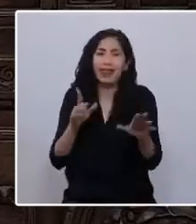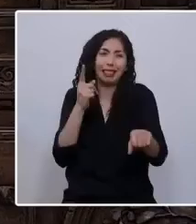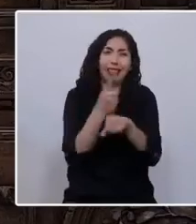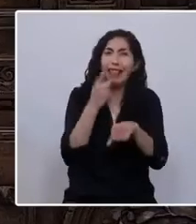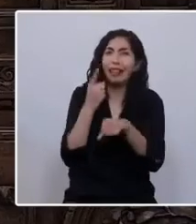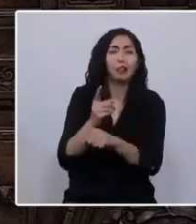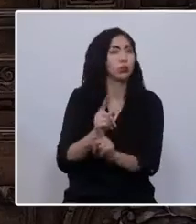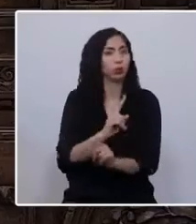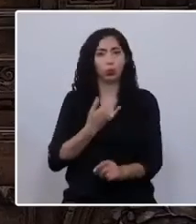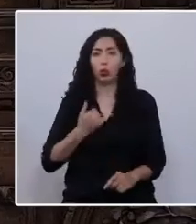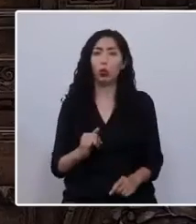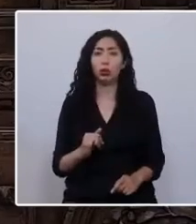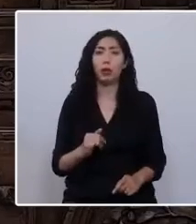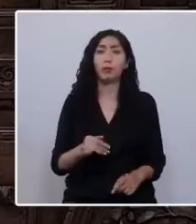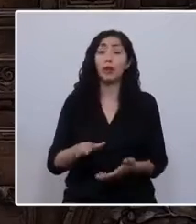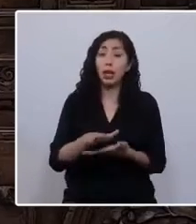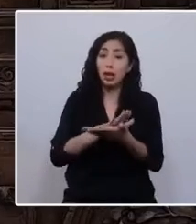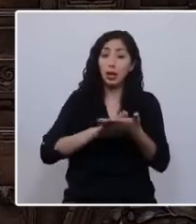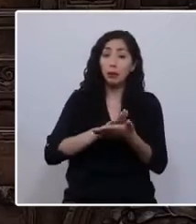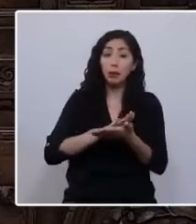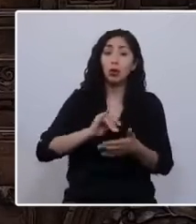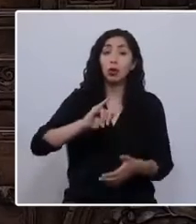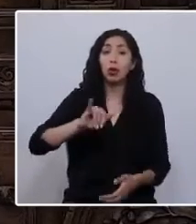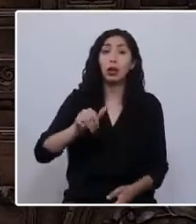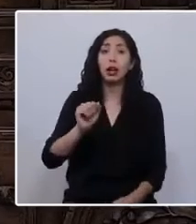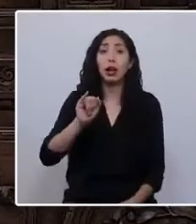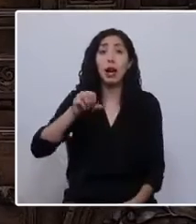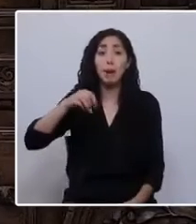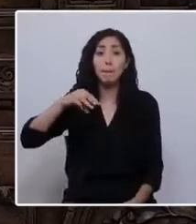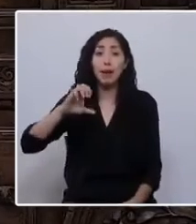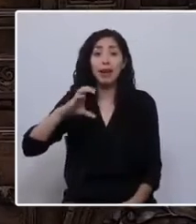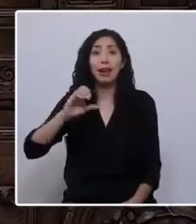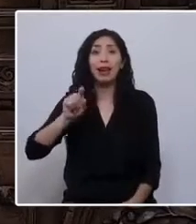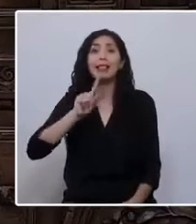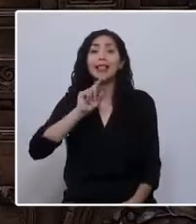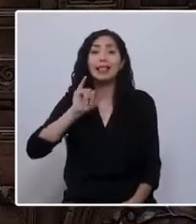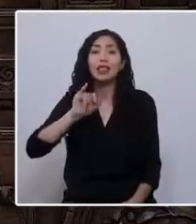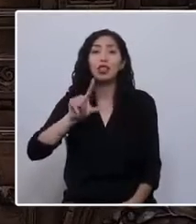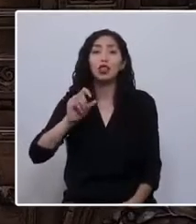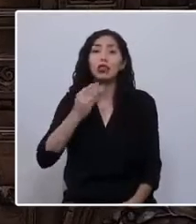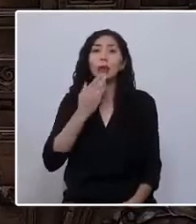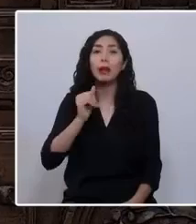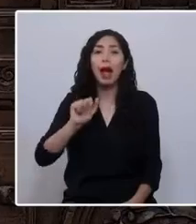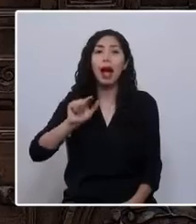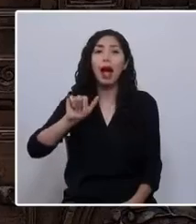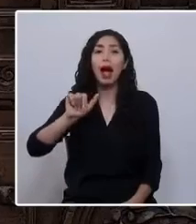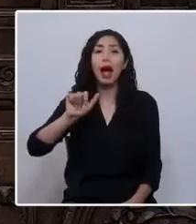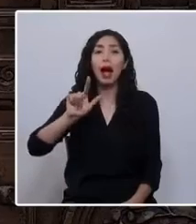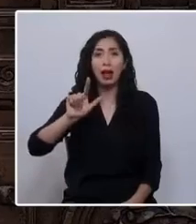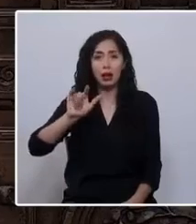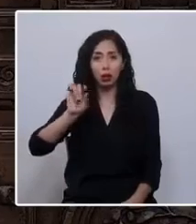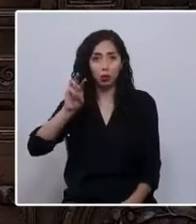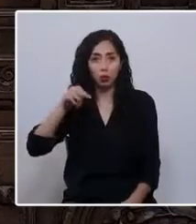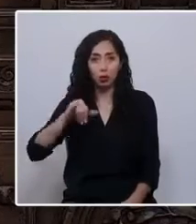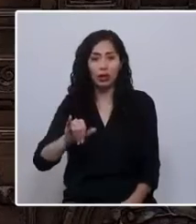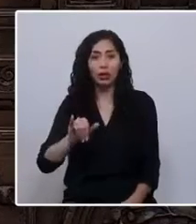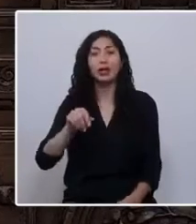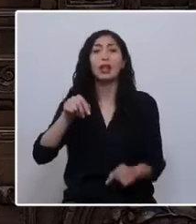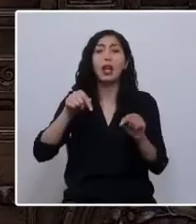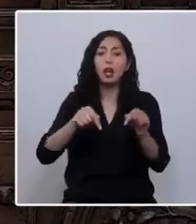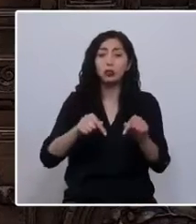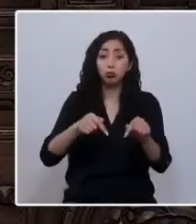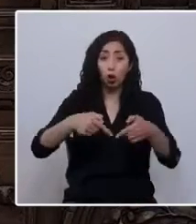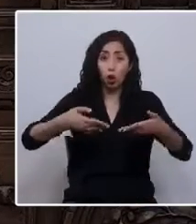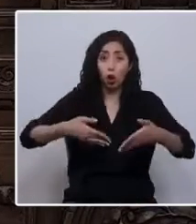Tengo el ejemplo de Jaime Castillo Velasco y don Andrés Elwin. De ellos aprendí que la patria no es odio, sino que es amor.